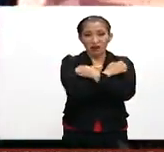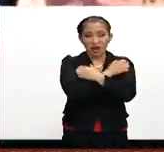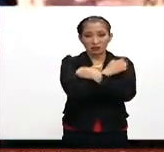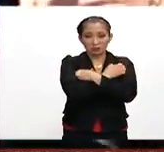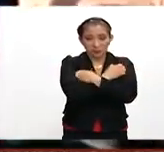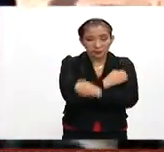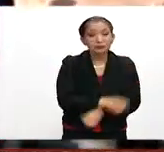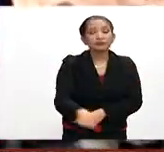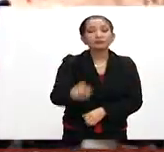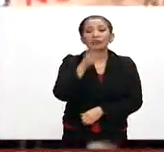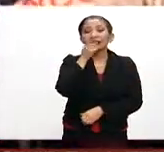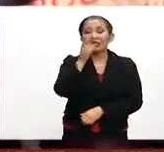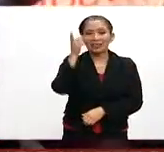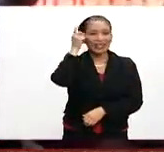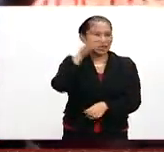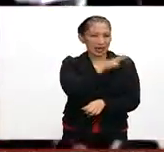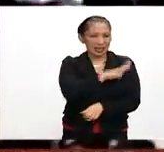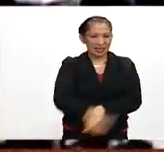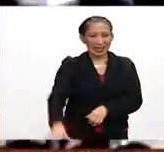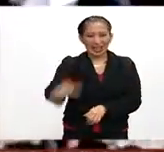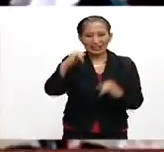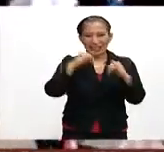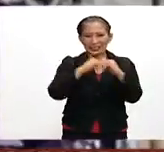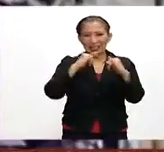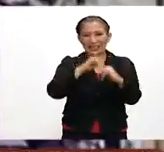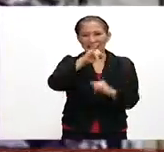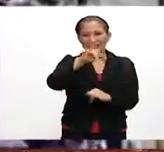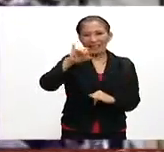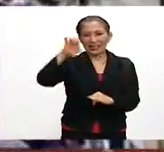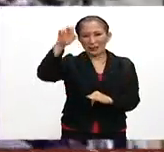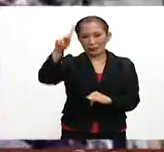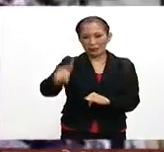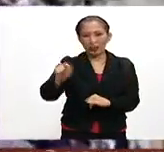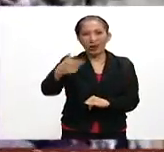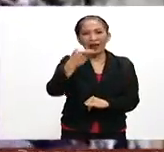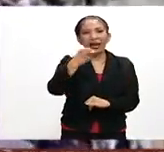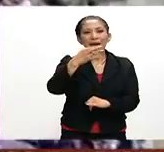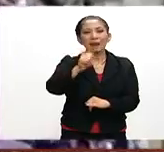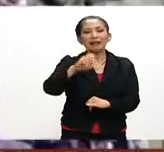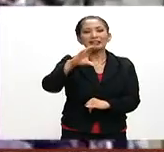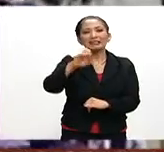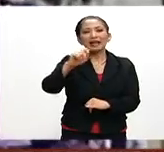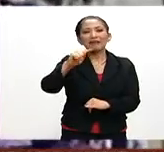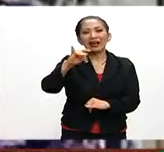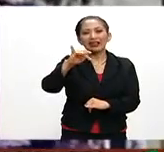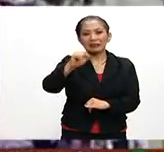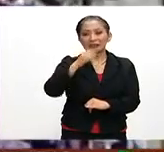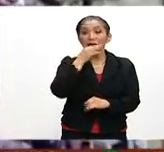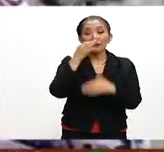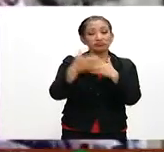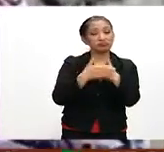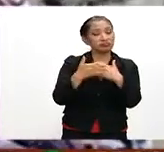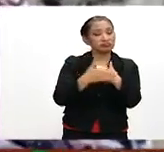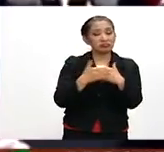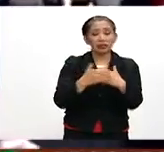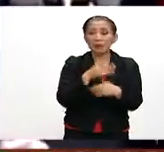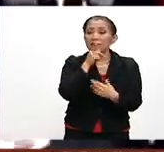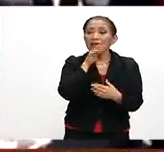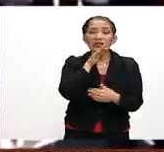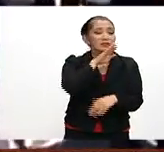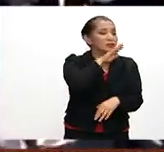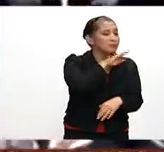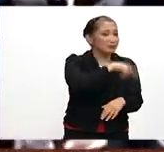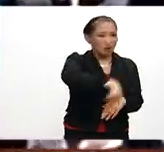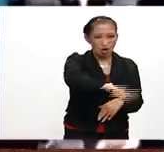También el director general del Instituto Estatal de Educación Pública, Germán Cervantes, hizo un llamado a padres y